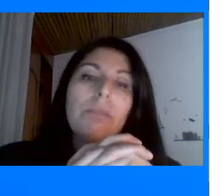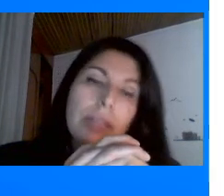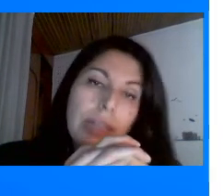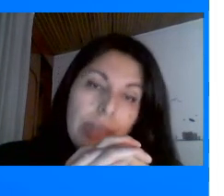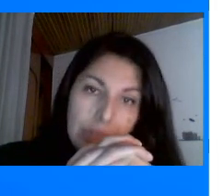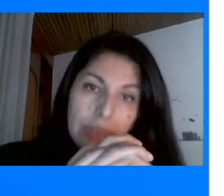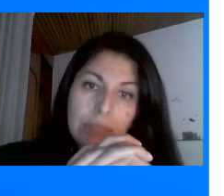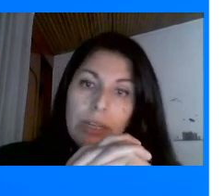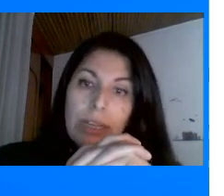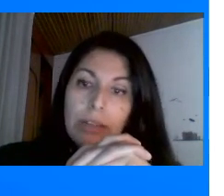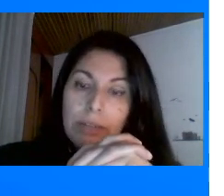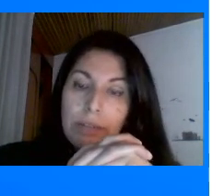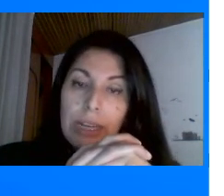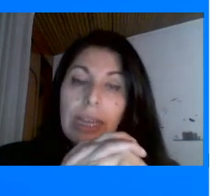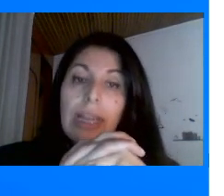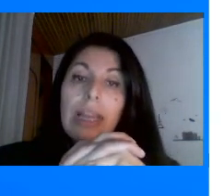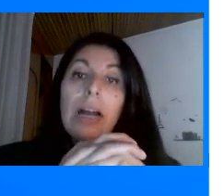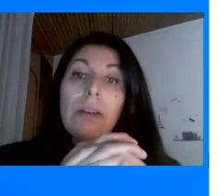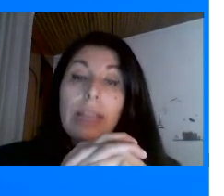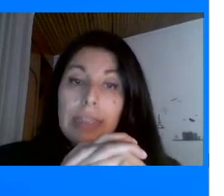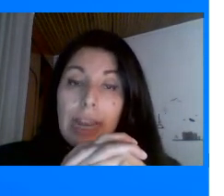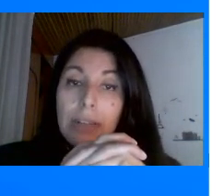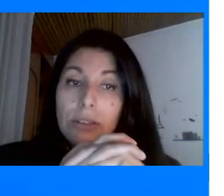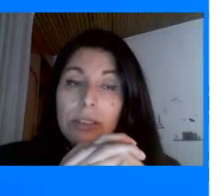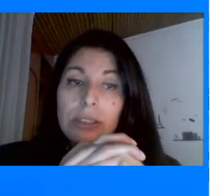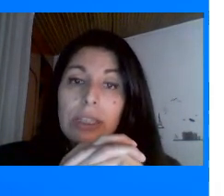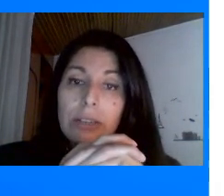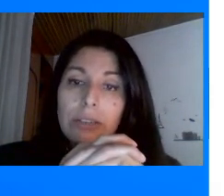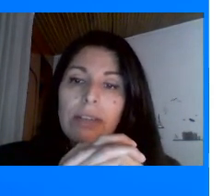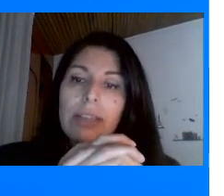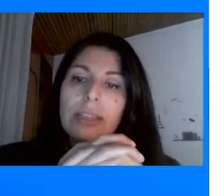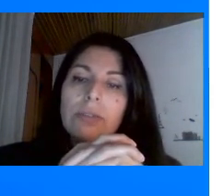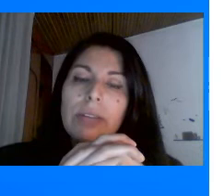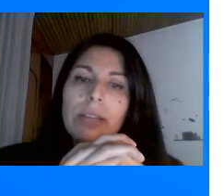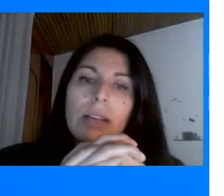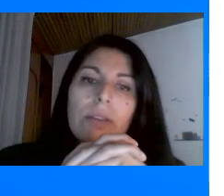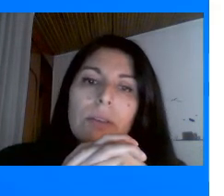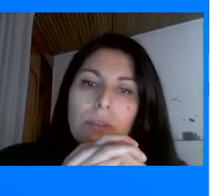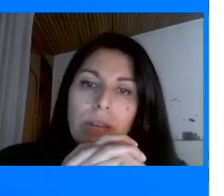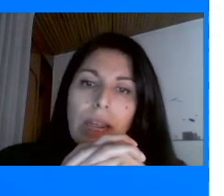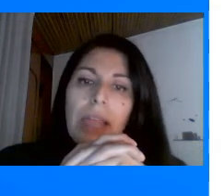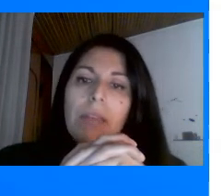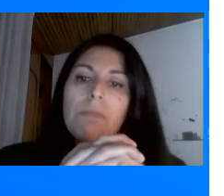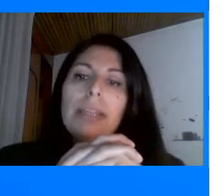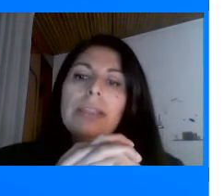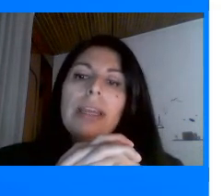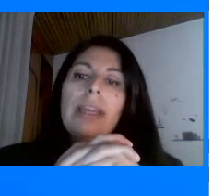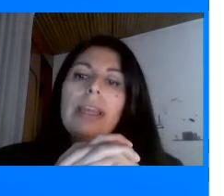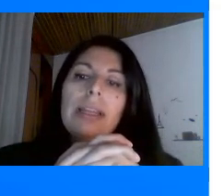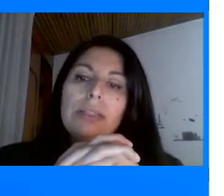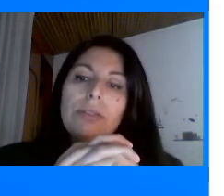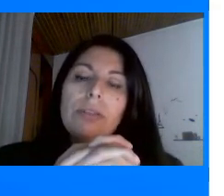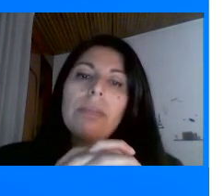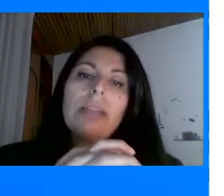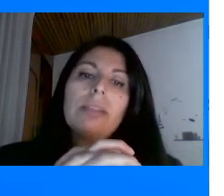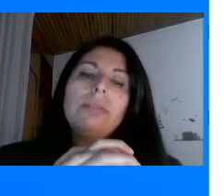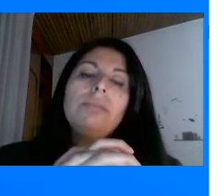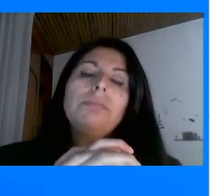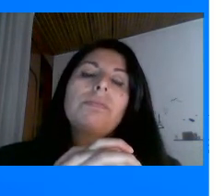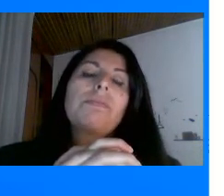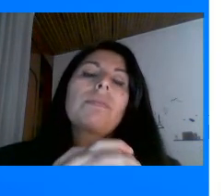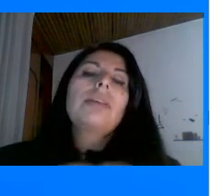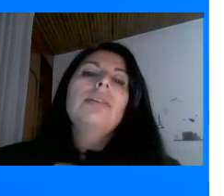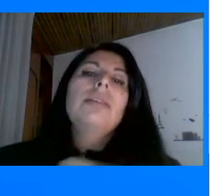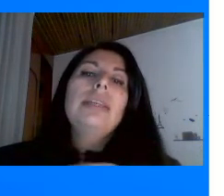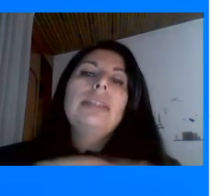Es un aporte Grandísimo A la geografía Aunque ya los chinos Habían descubierto La brújula Pues en el descubrimiento